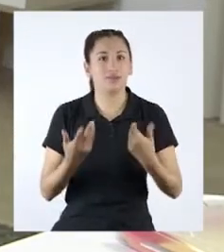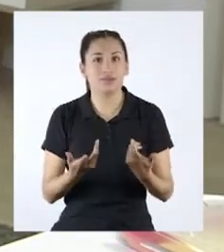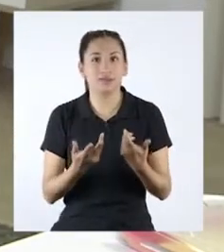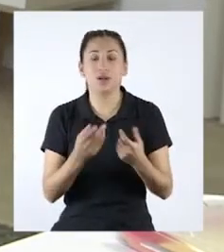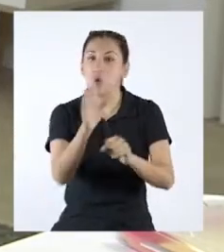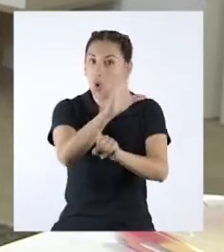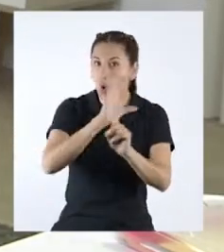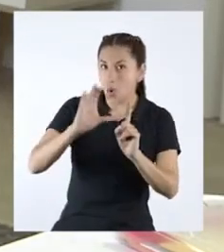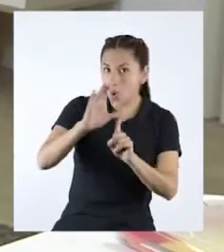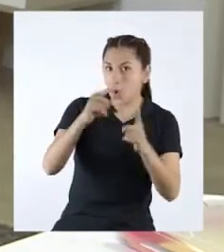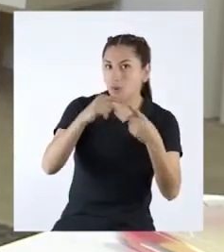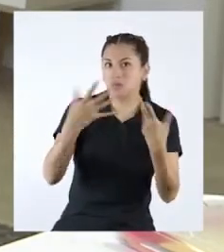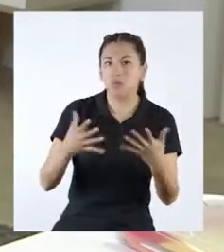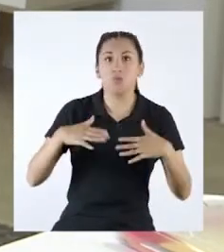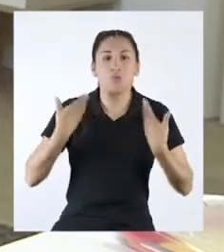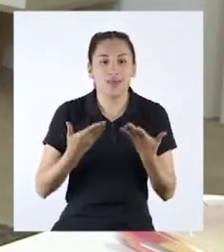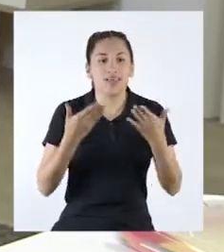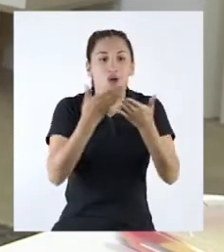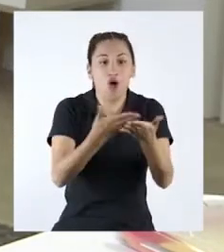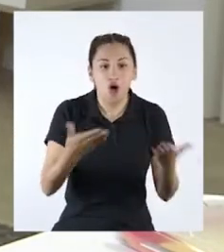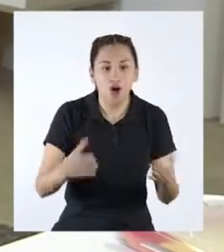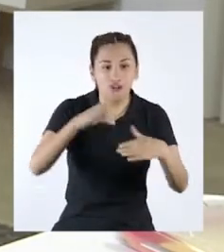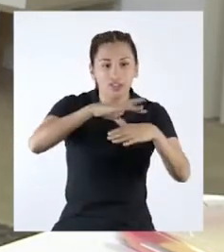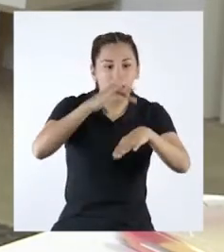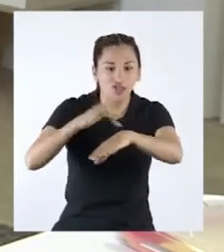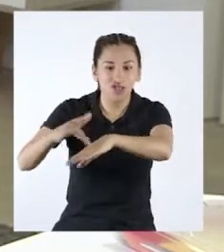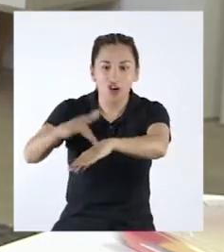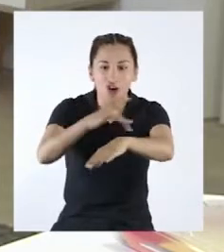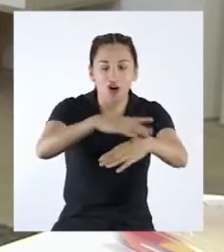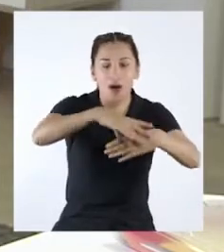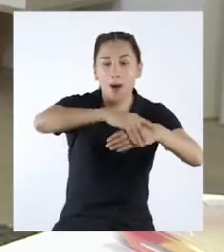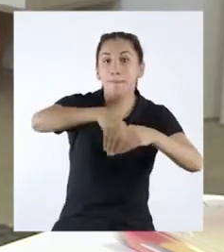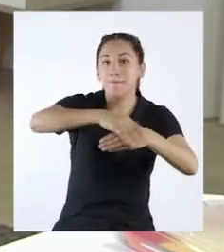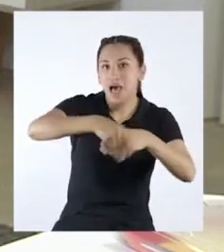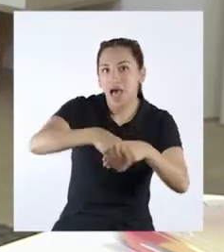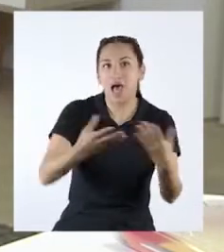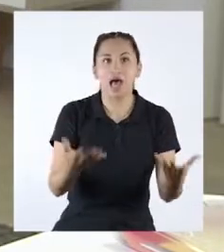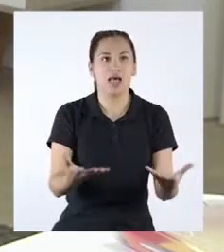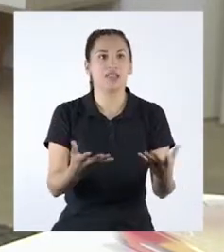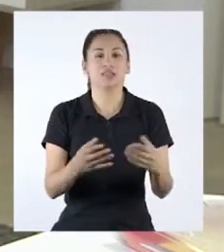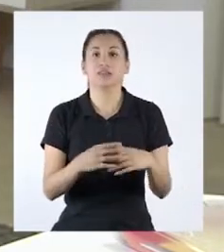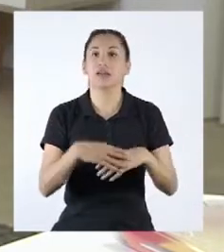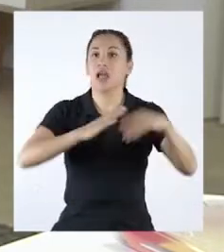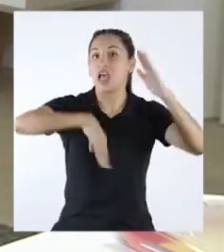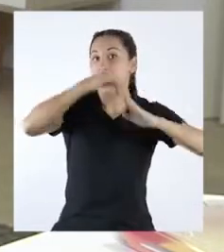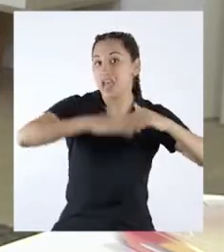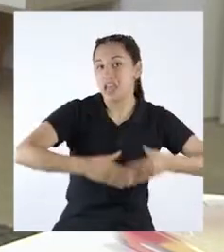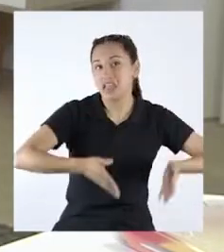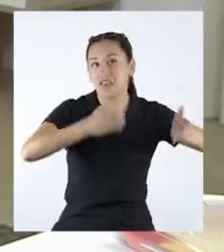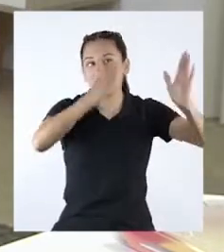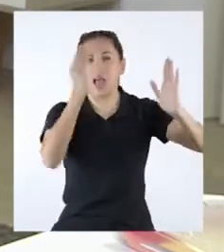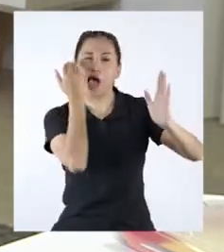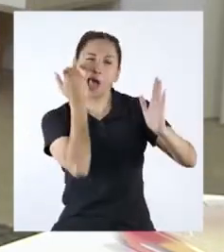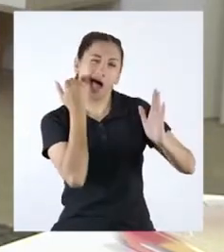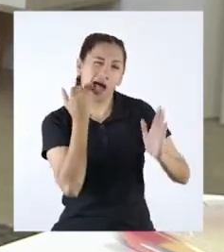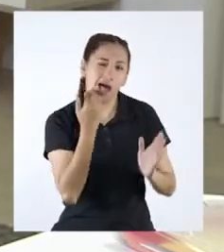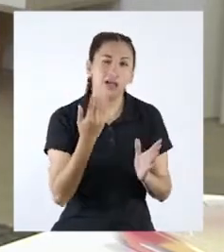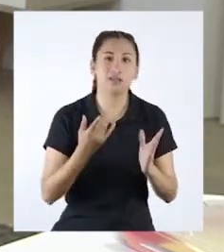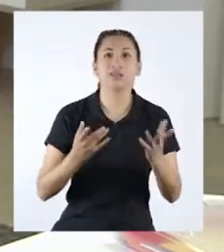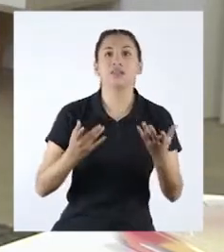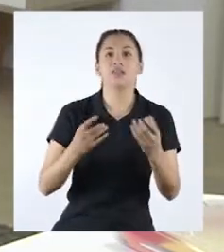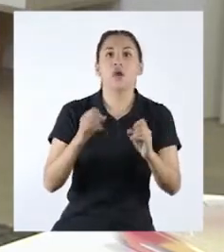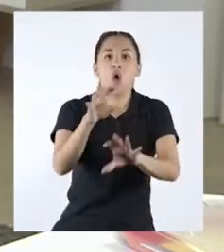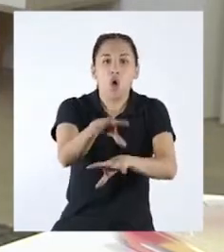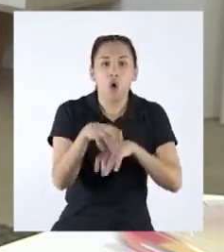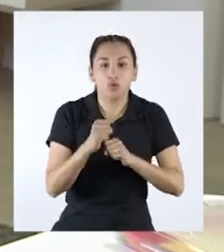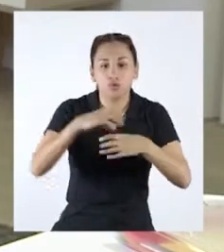naturales. Los culturales pueden ser materiales o inmateriales. Por material se pueden referir a edificios antiguos,